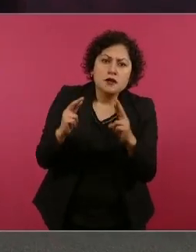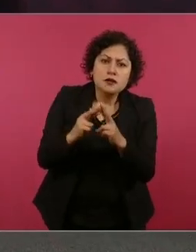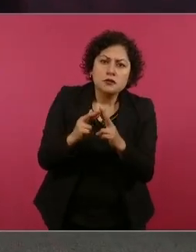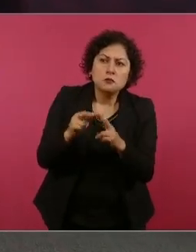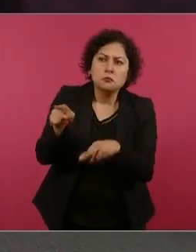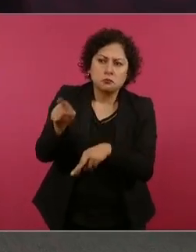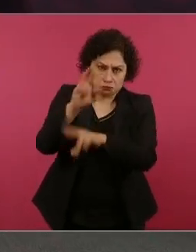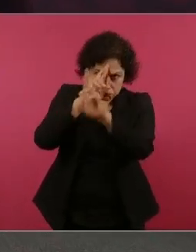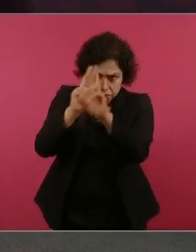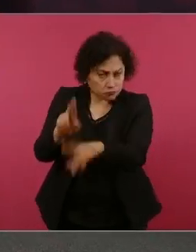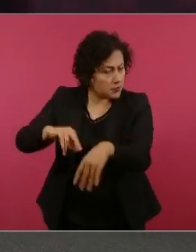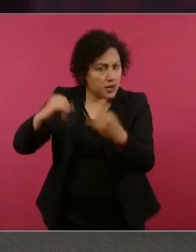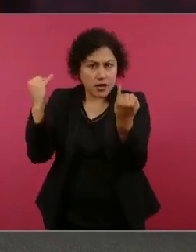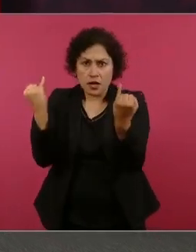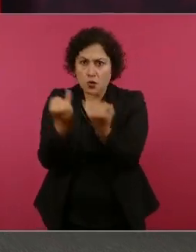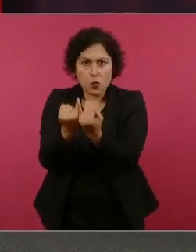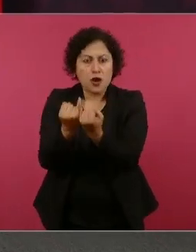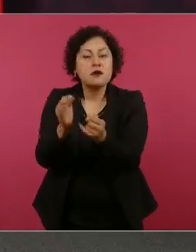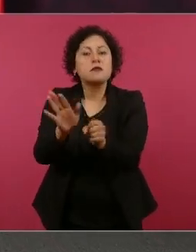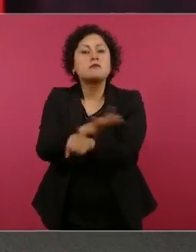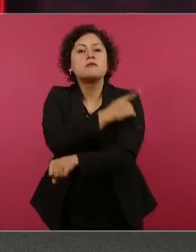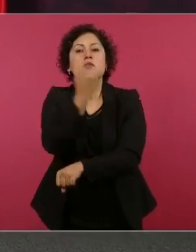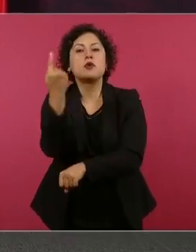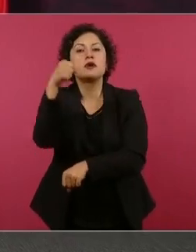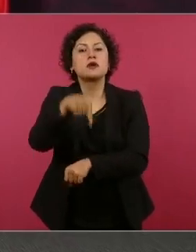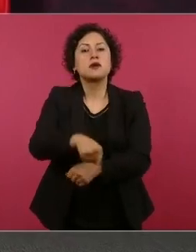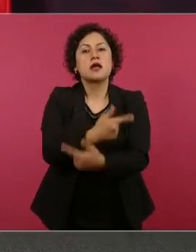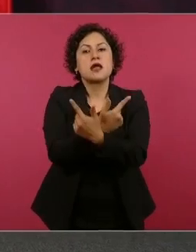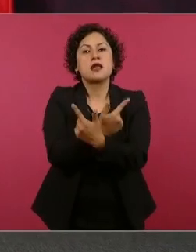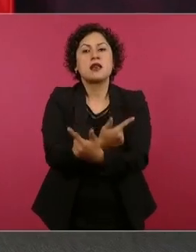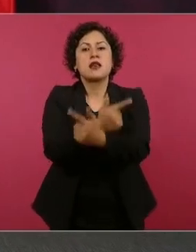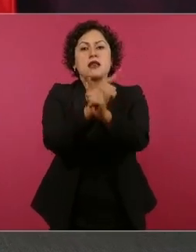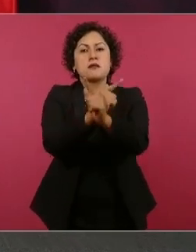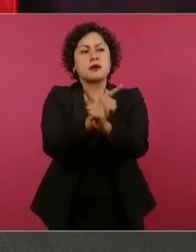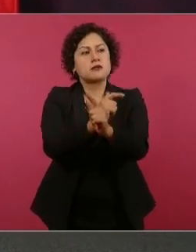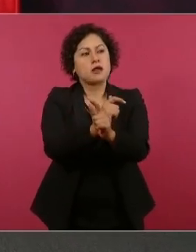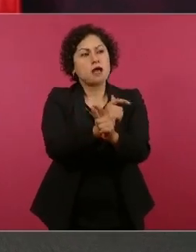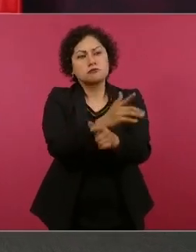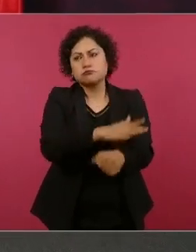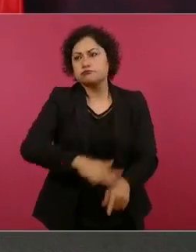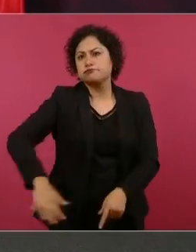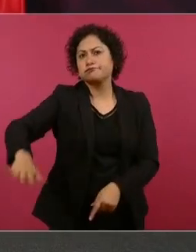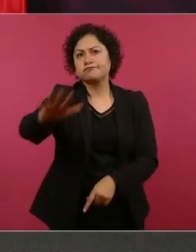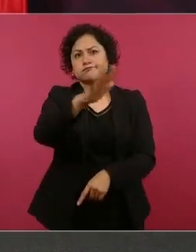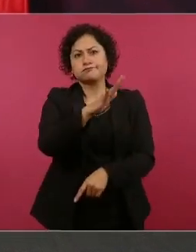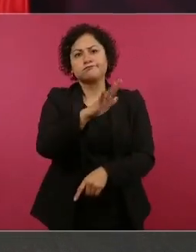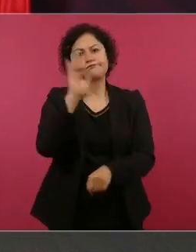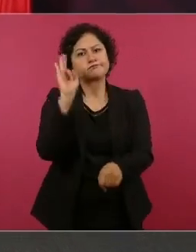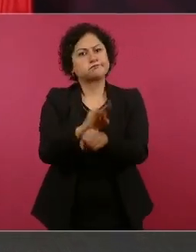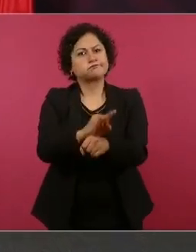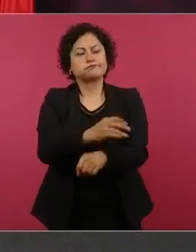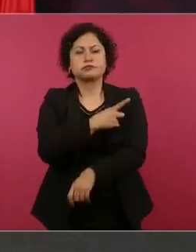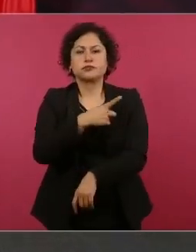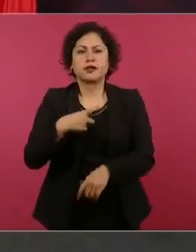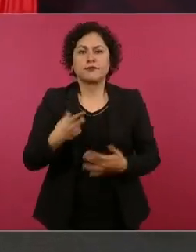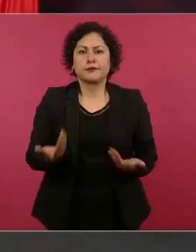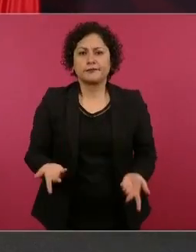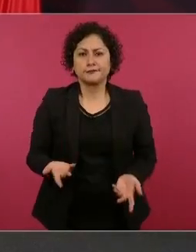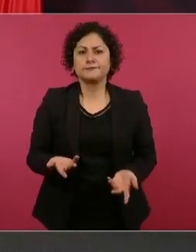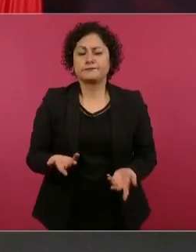no engancharnos en